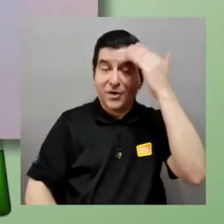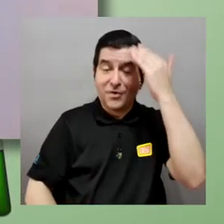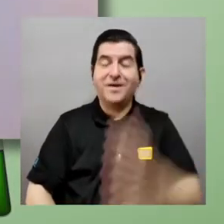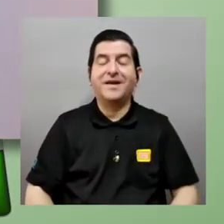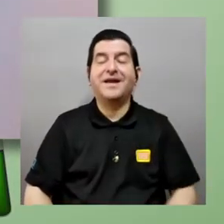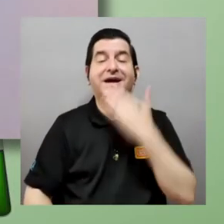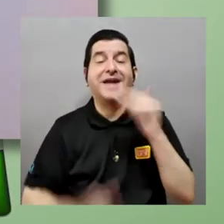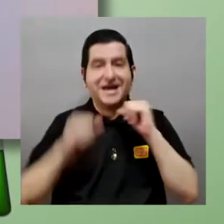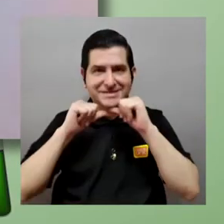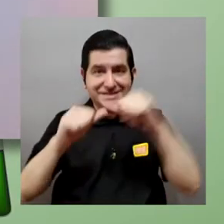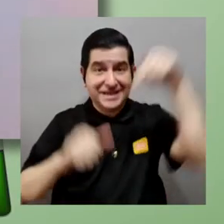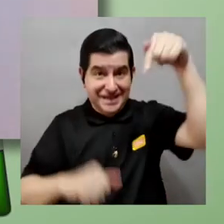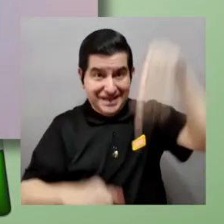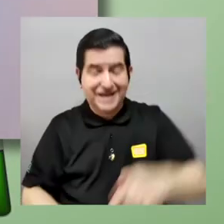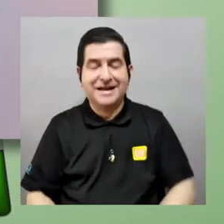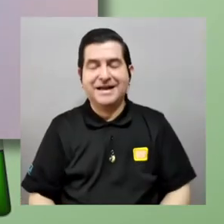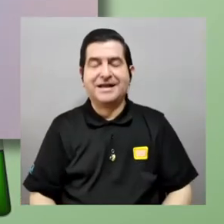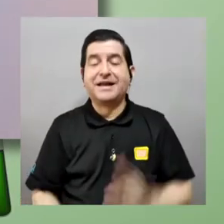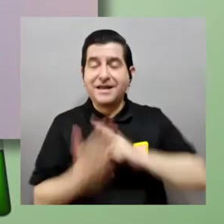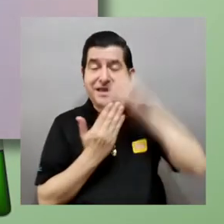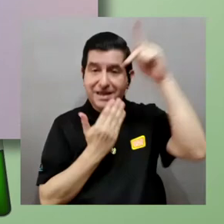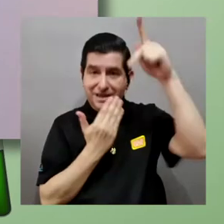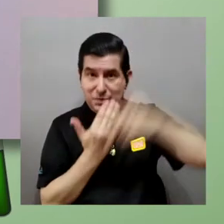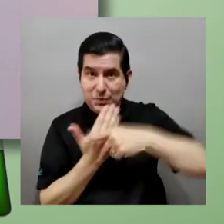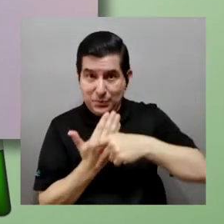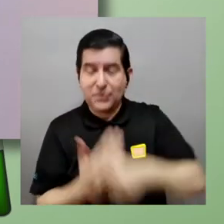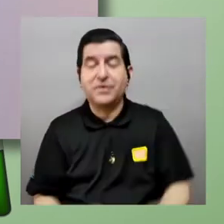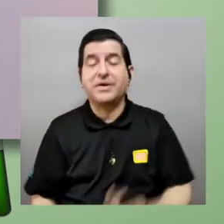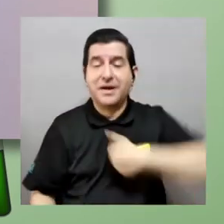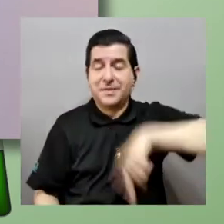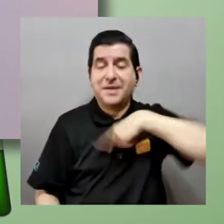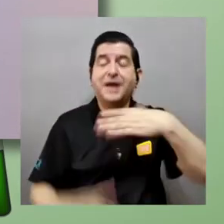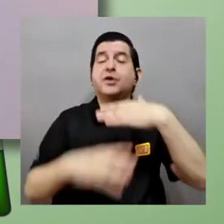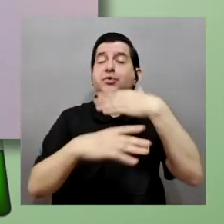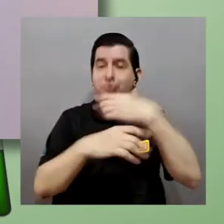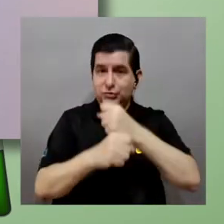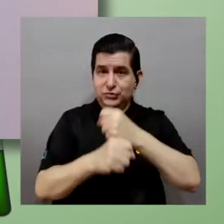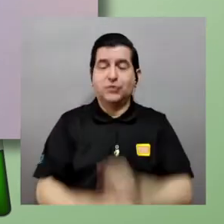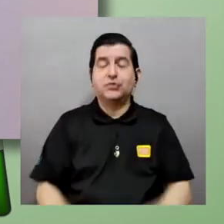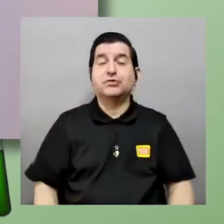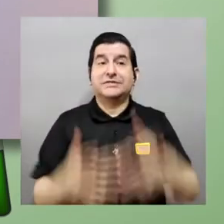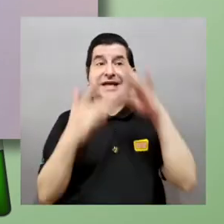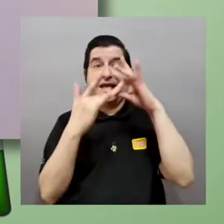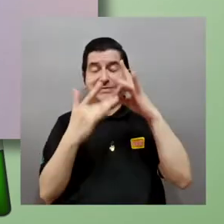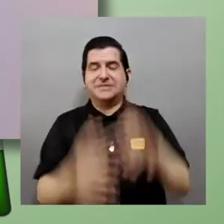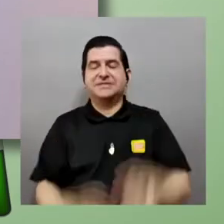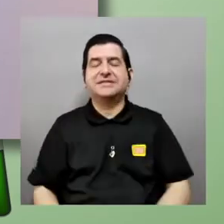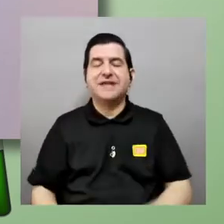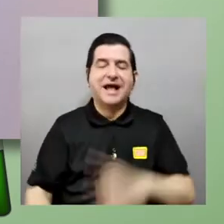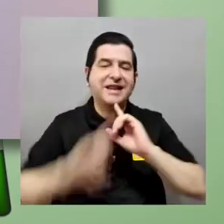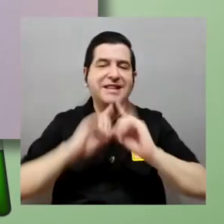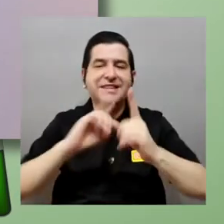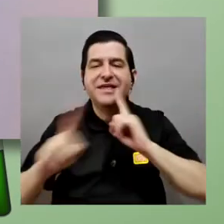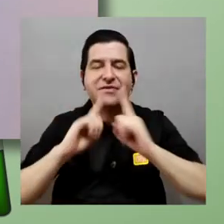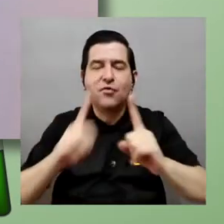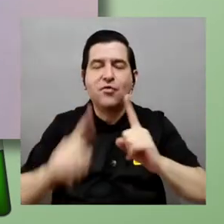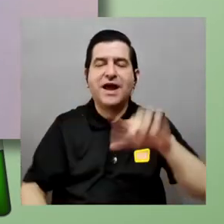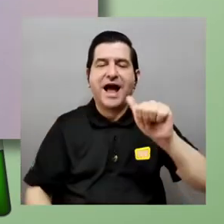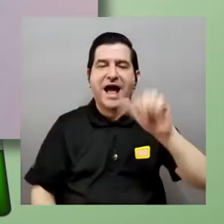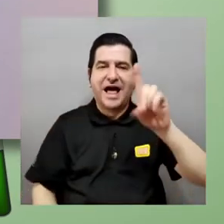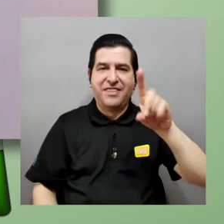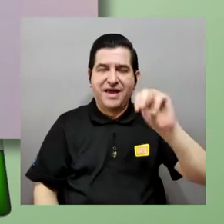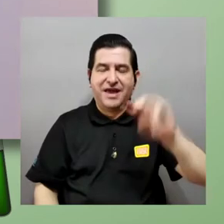Hola, gracias por continuar con nosotros en esta transmisión que estamos haciendo especial Divulga